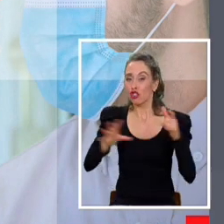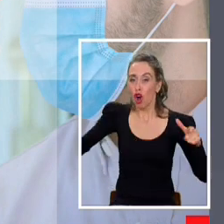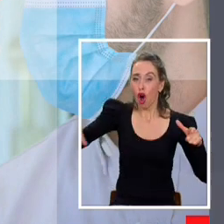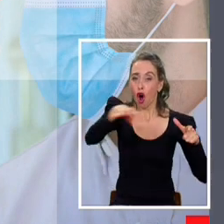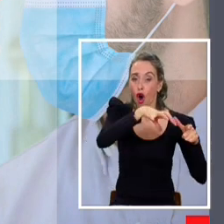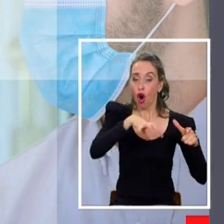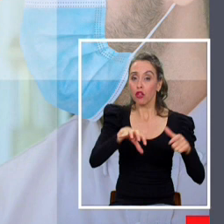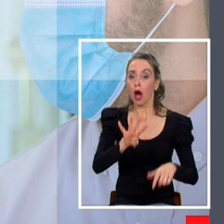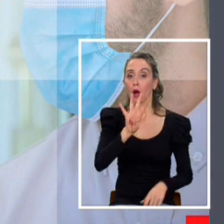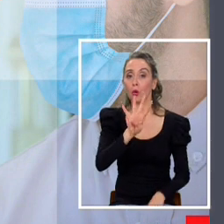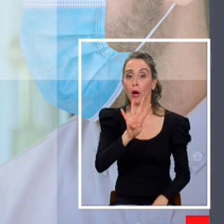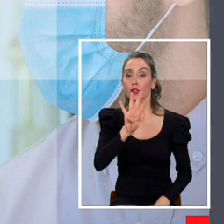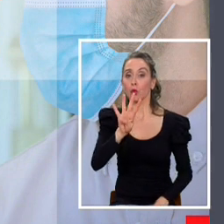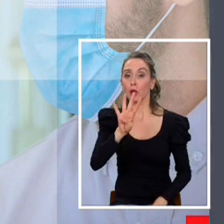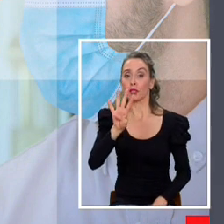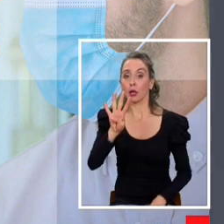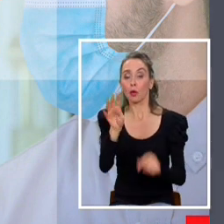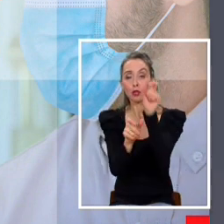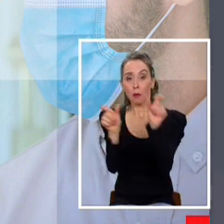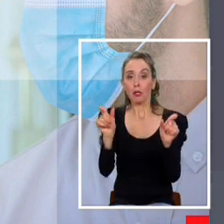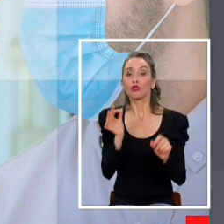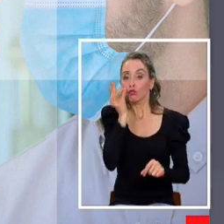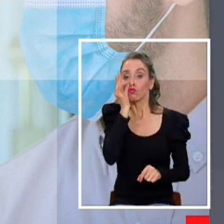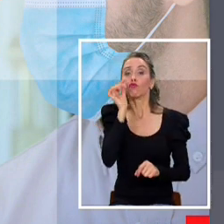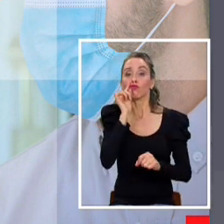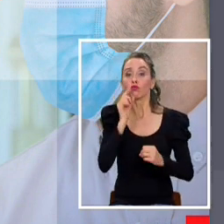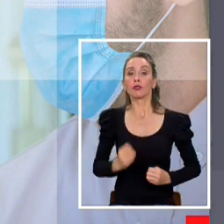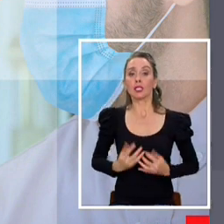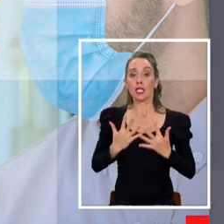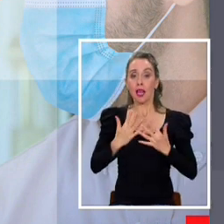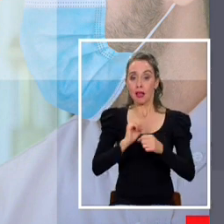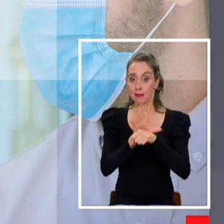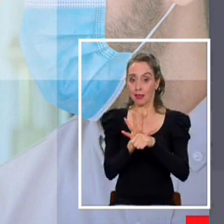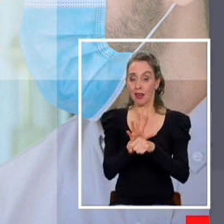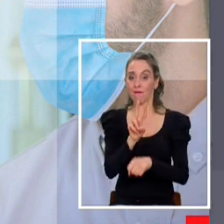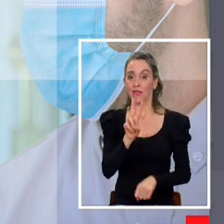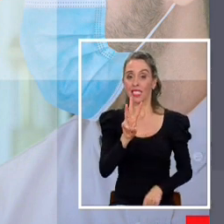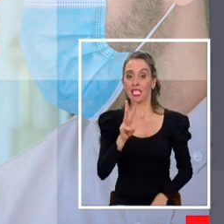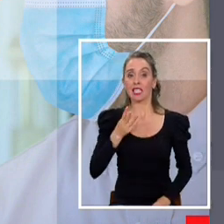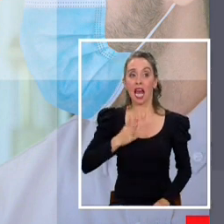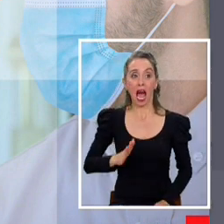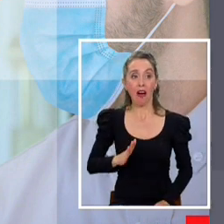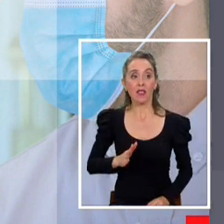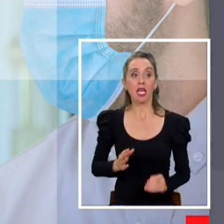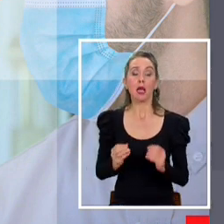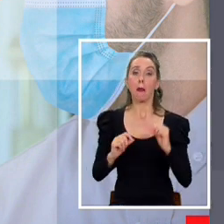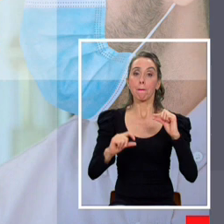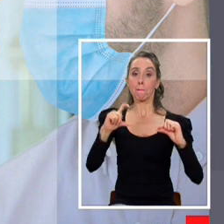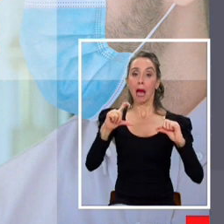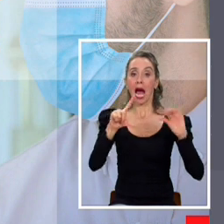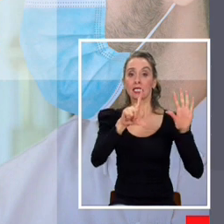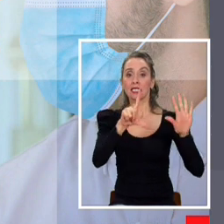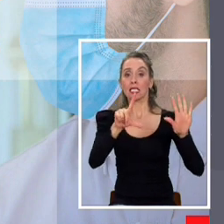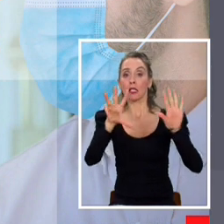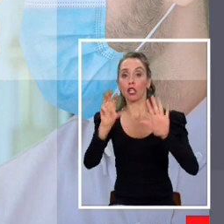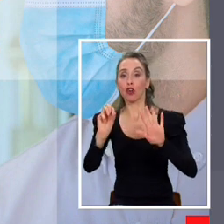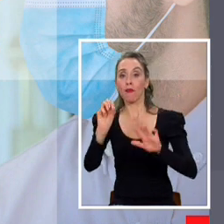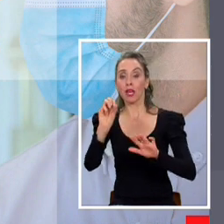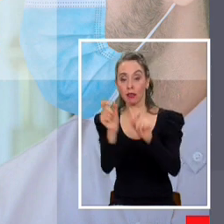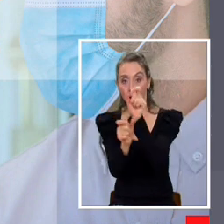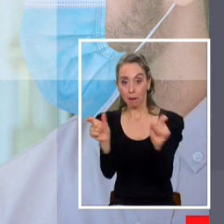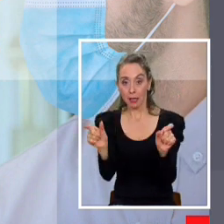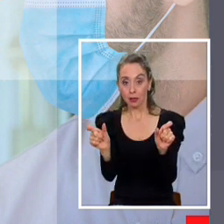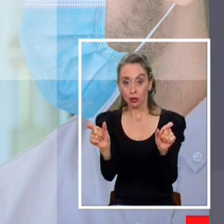registraba 444 casos activos. El 23 de abril ese número había aumentado a 790.